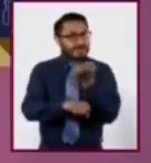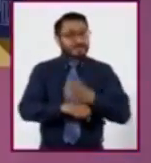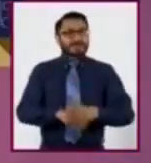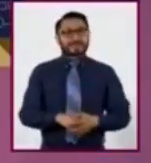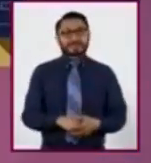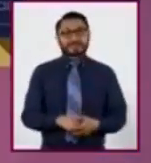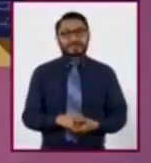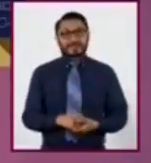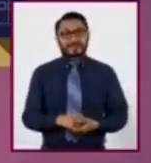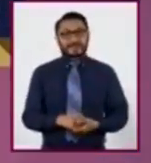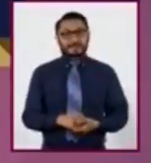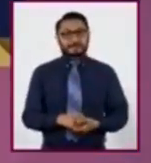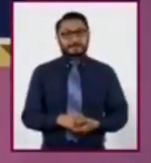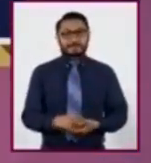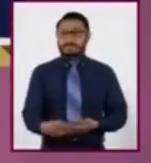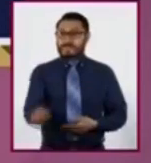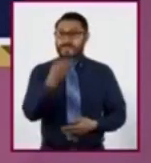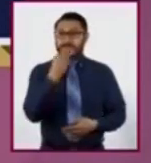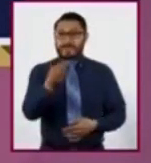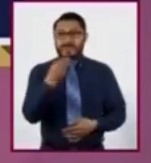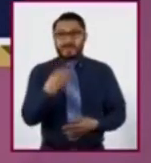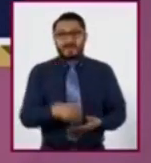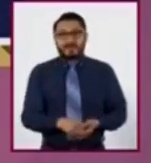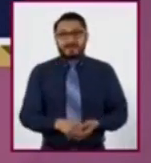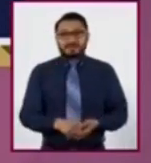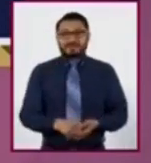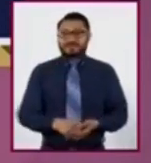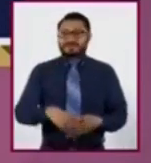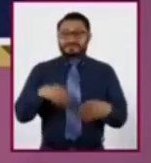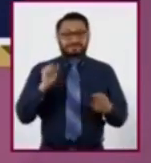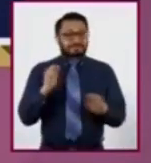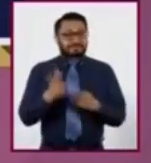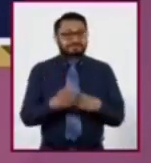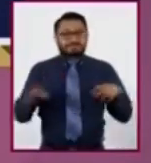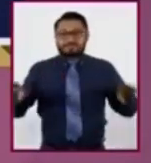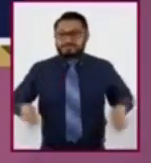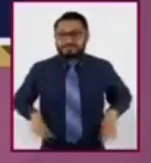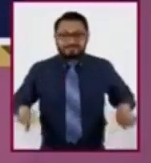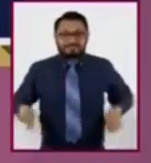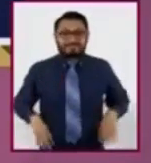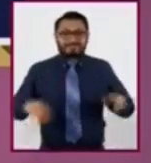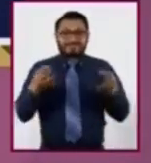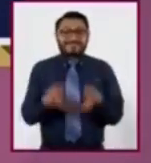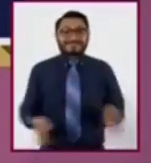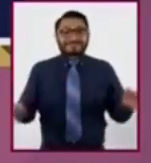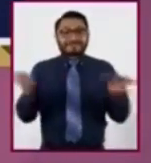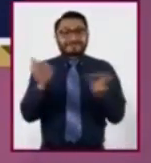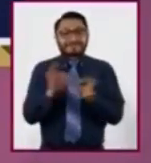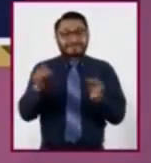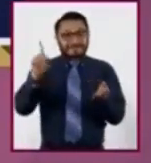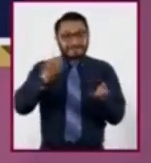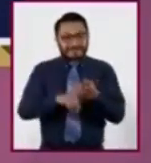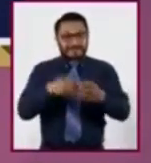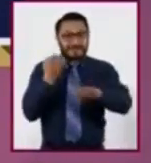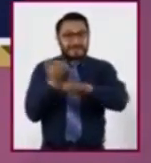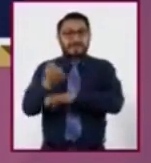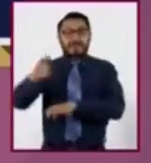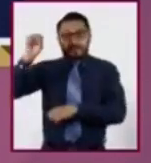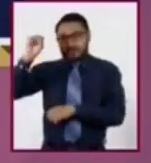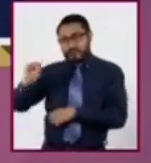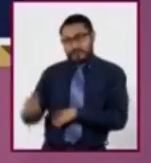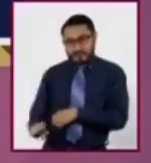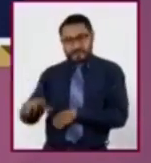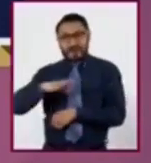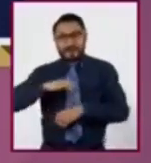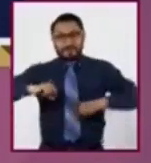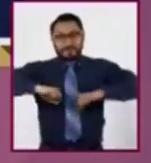La comida es solo una de las increíbles características de este estado sureño que comparte fronteras